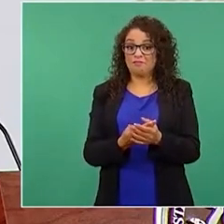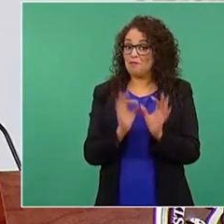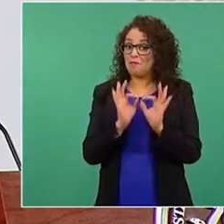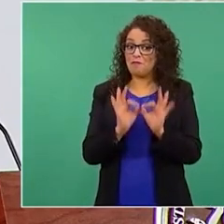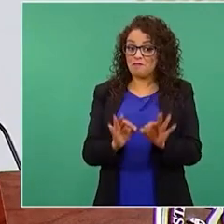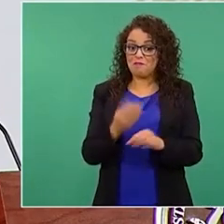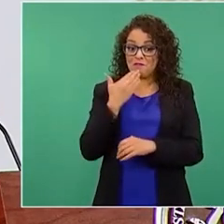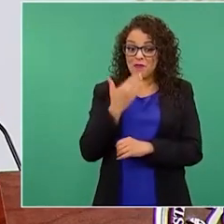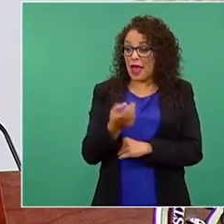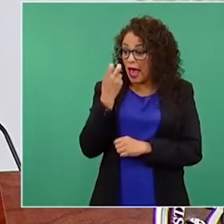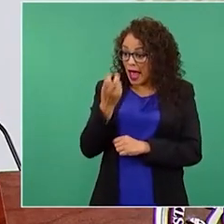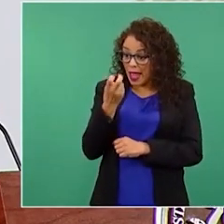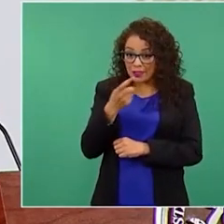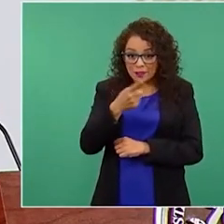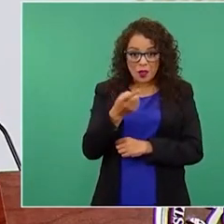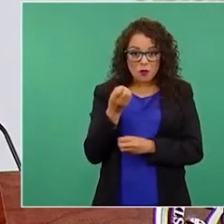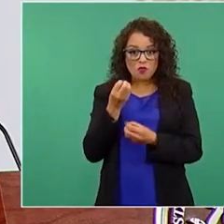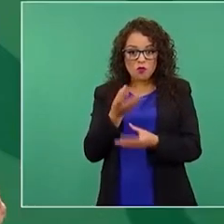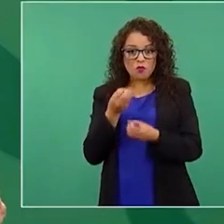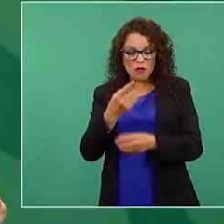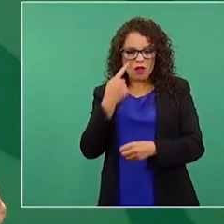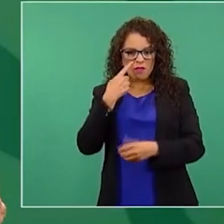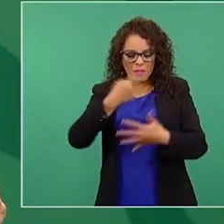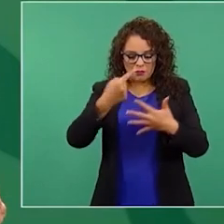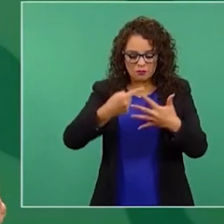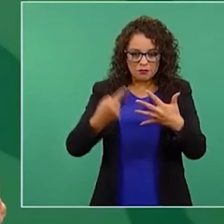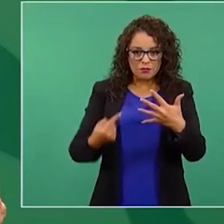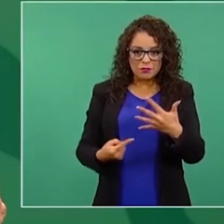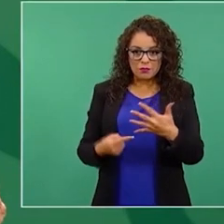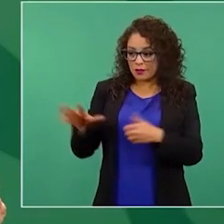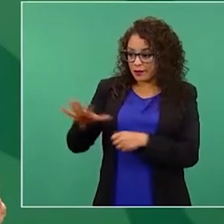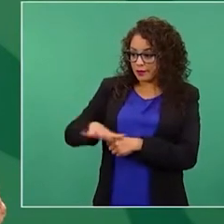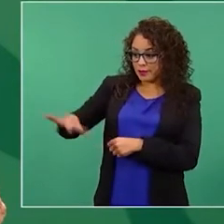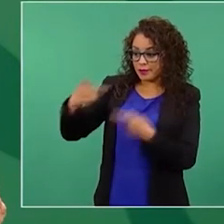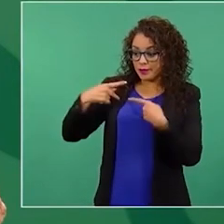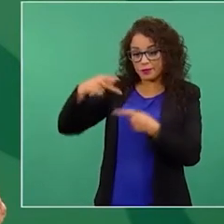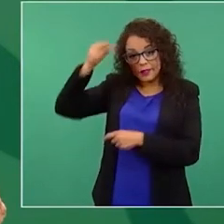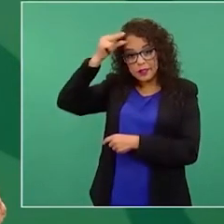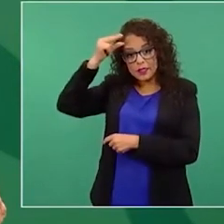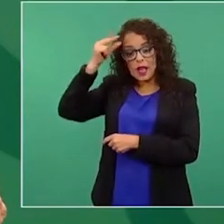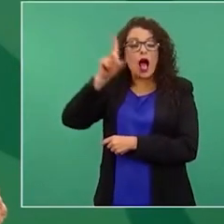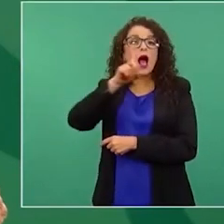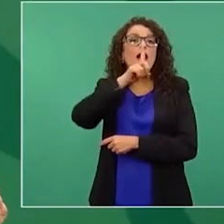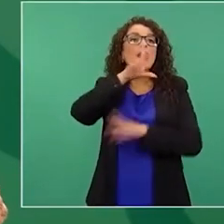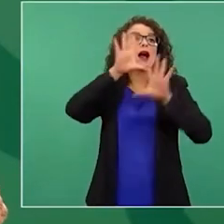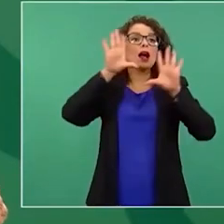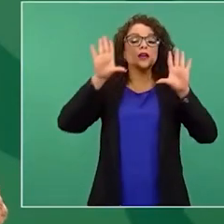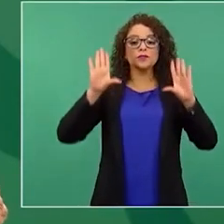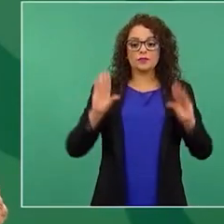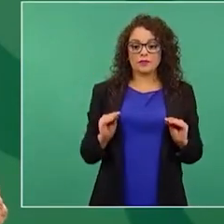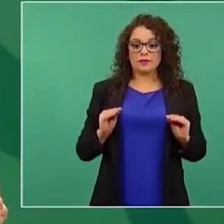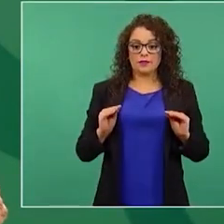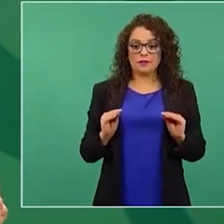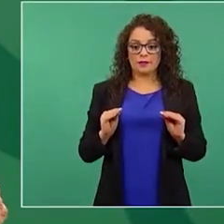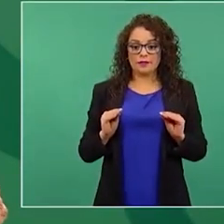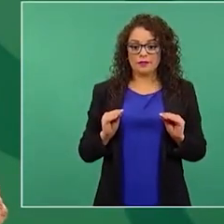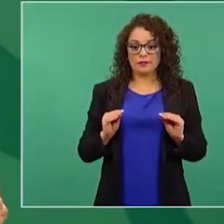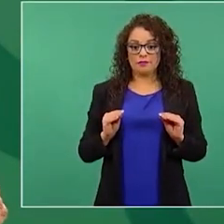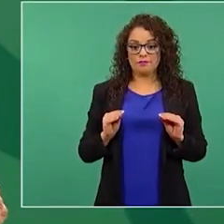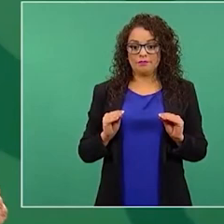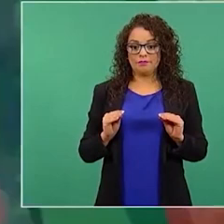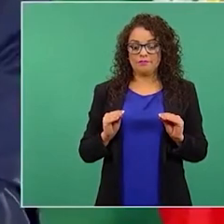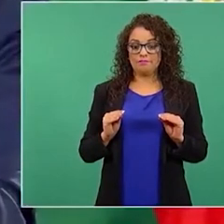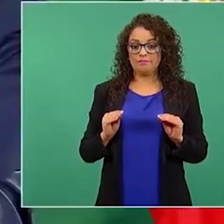intelectuales, no hay nada de Krause sobre